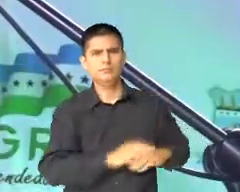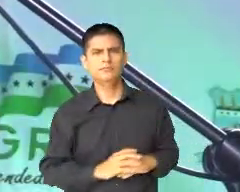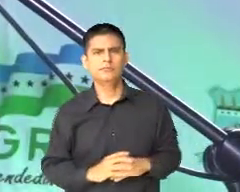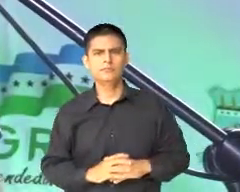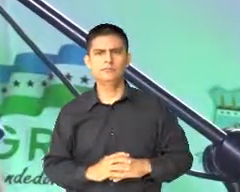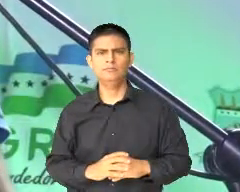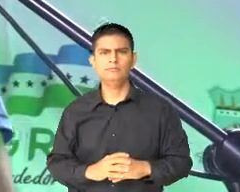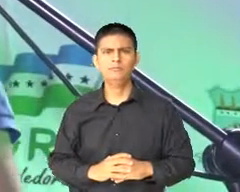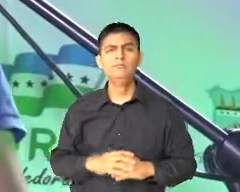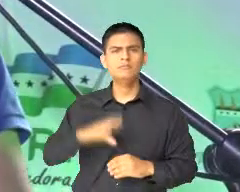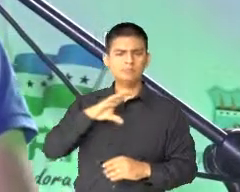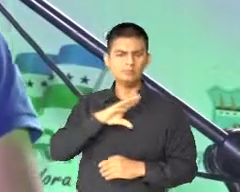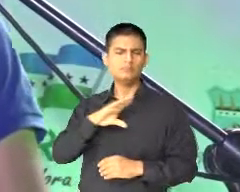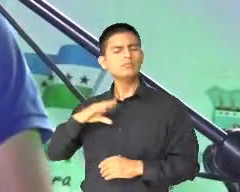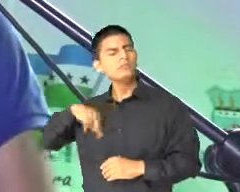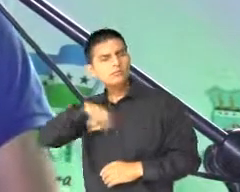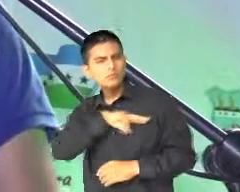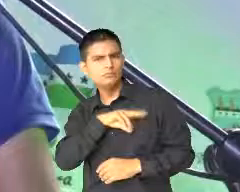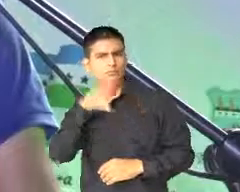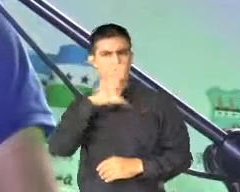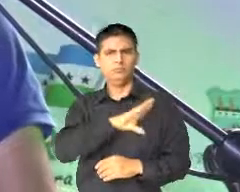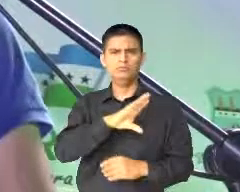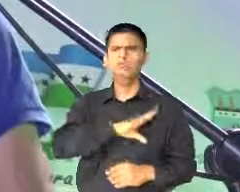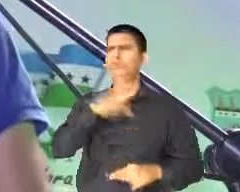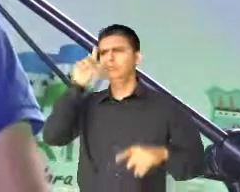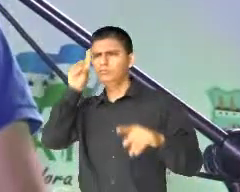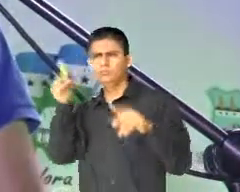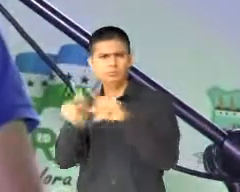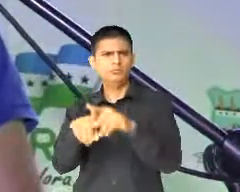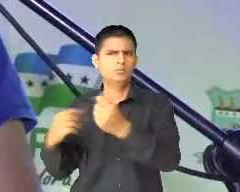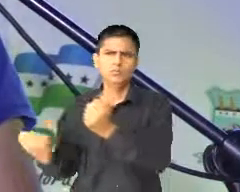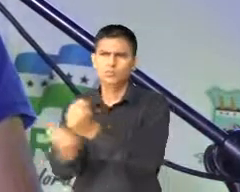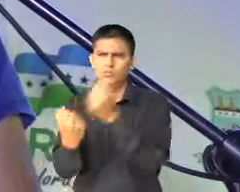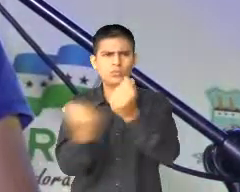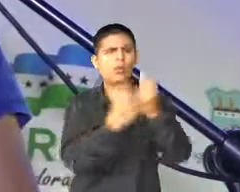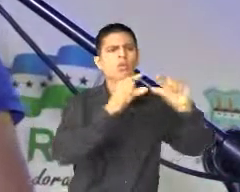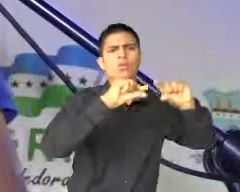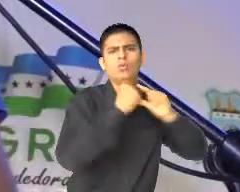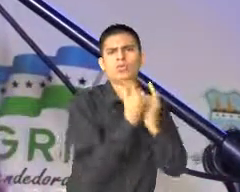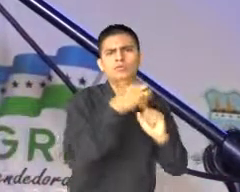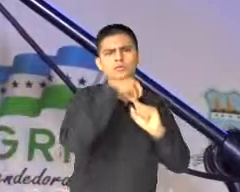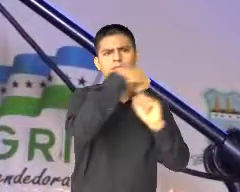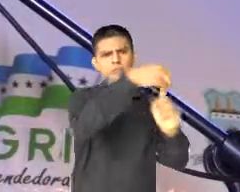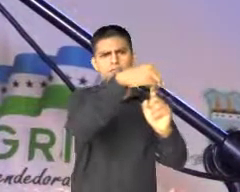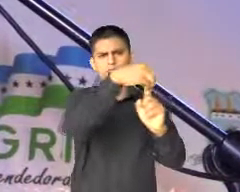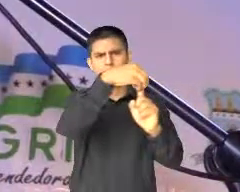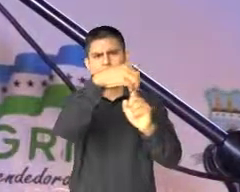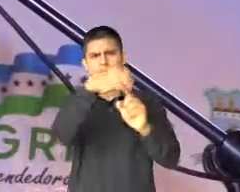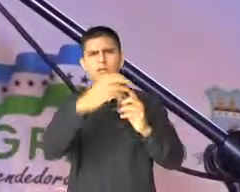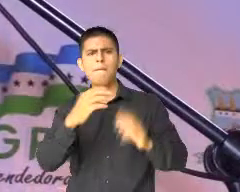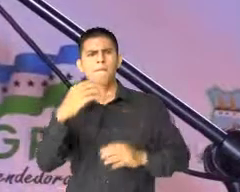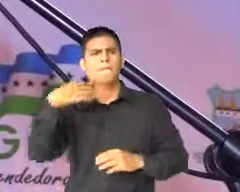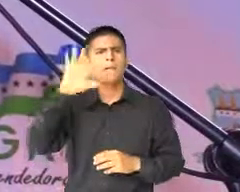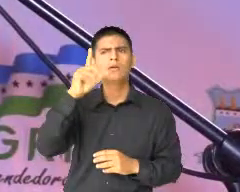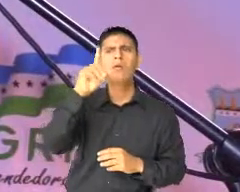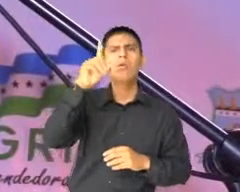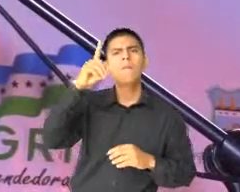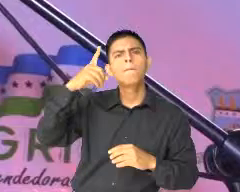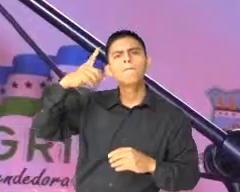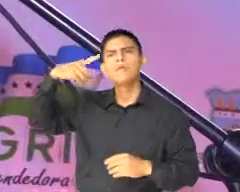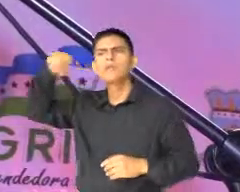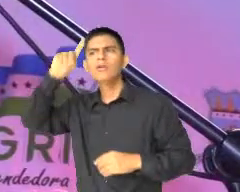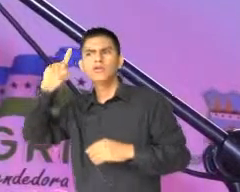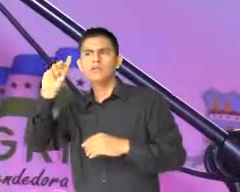Nosotros, desde el municipio, hemos trabajado bastante por los sectores prioritarios. Más de un millón